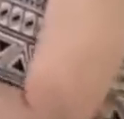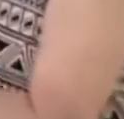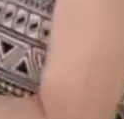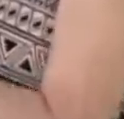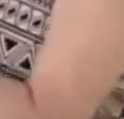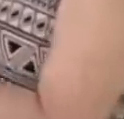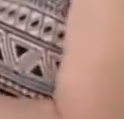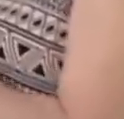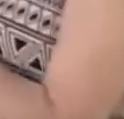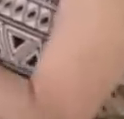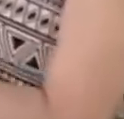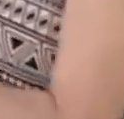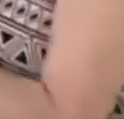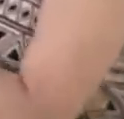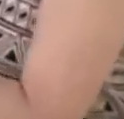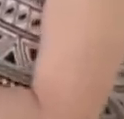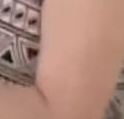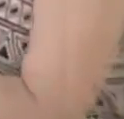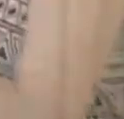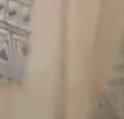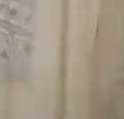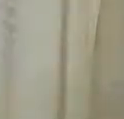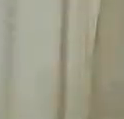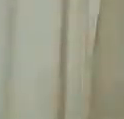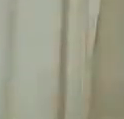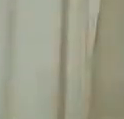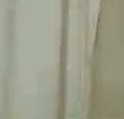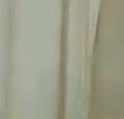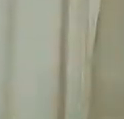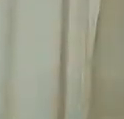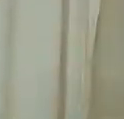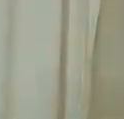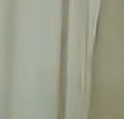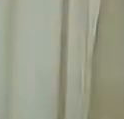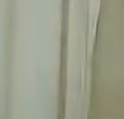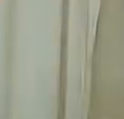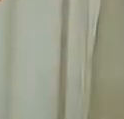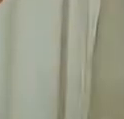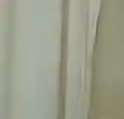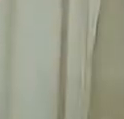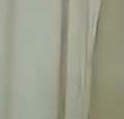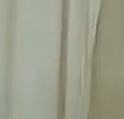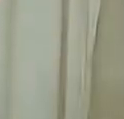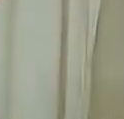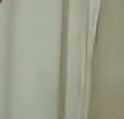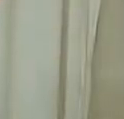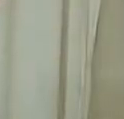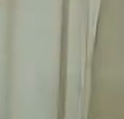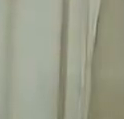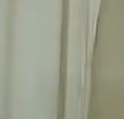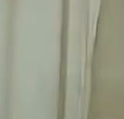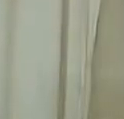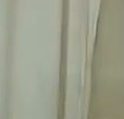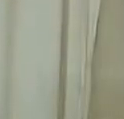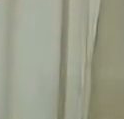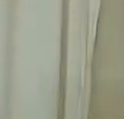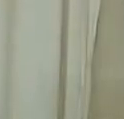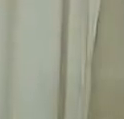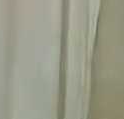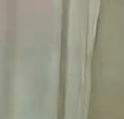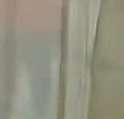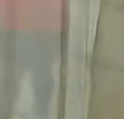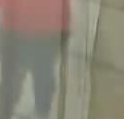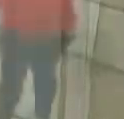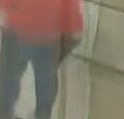que ha sido vulnerado por la guerra multiforme es parte de la tarea así como la contratación colectiva frente al modelo de bloqueo